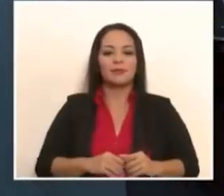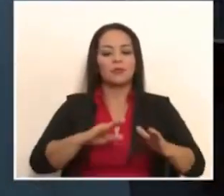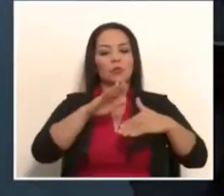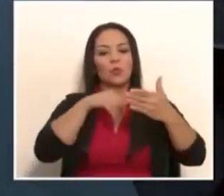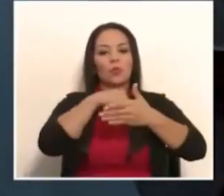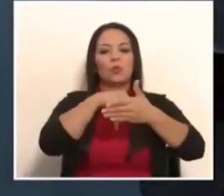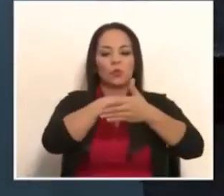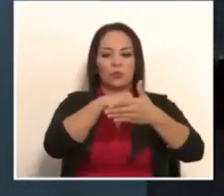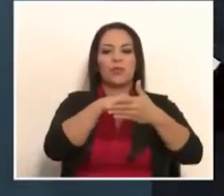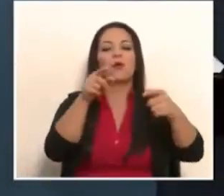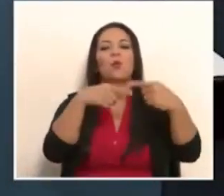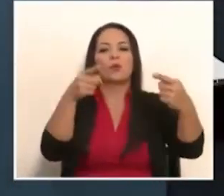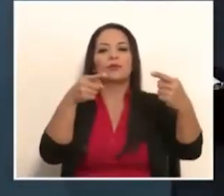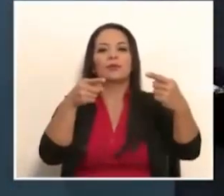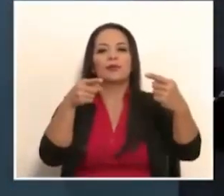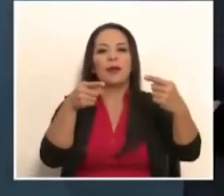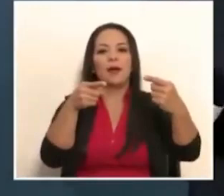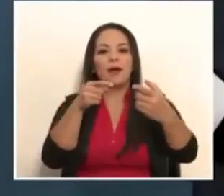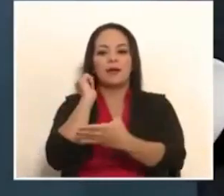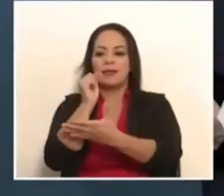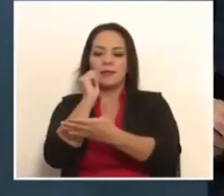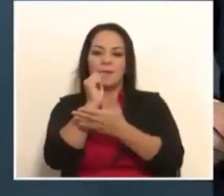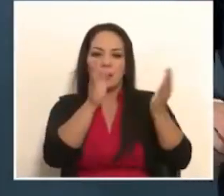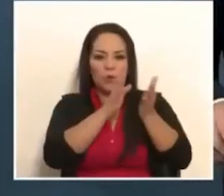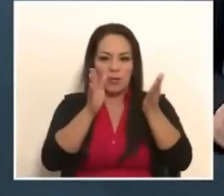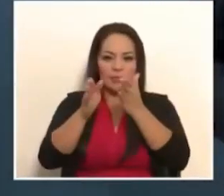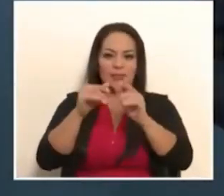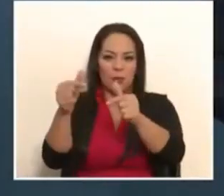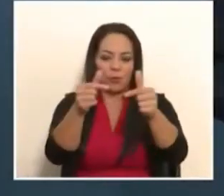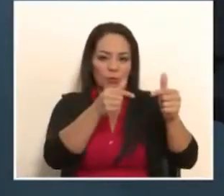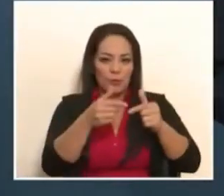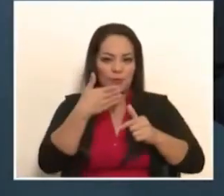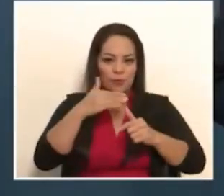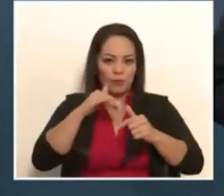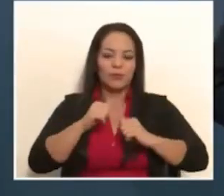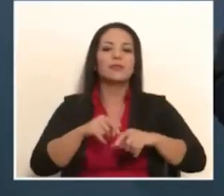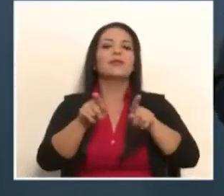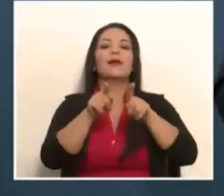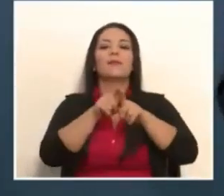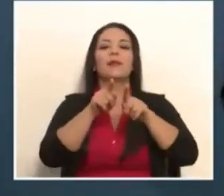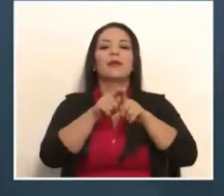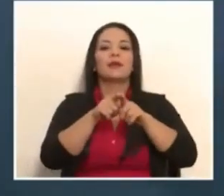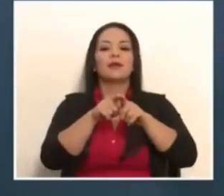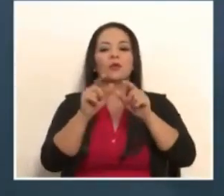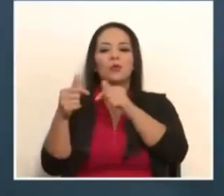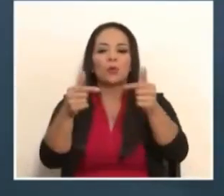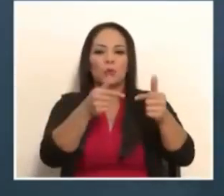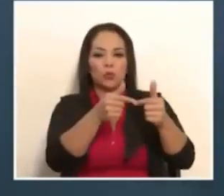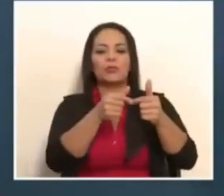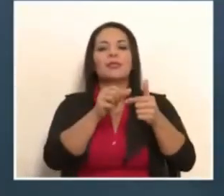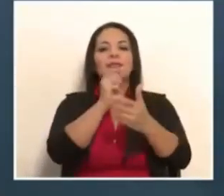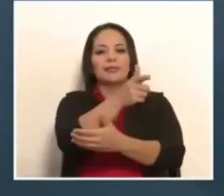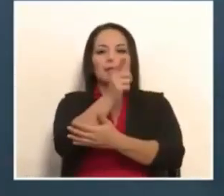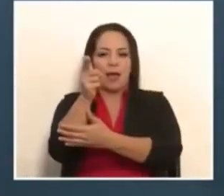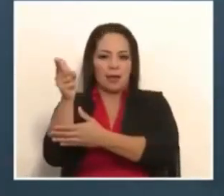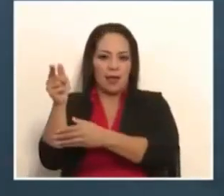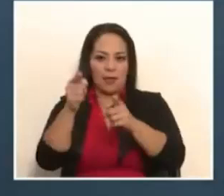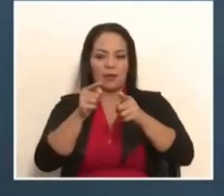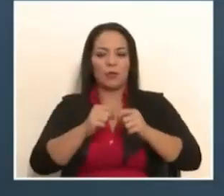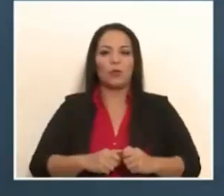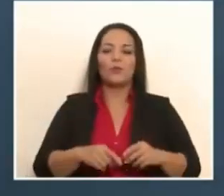lucha contra el crimen organizado y sus estructuras y sobre todo las estructuras de sicariato. En esa